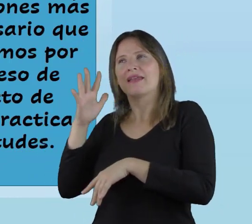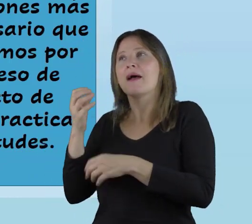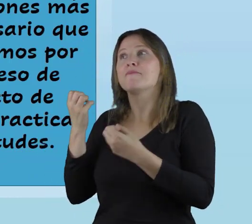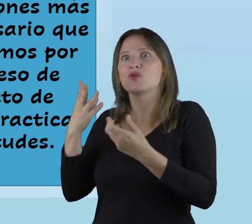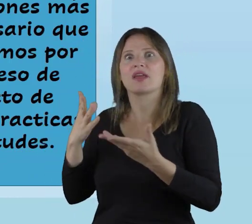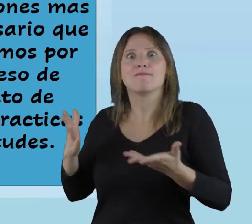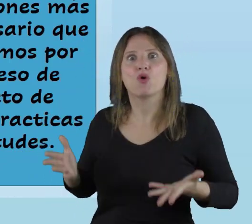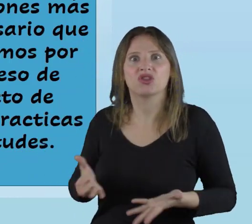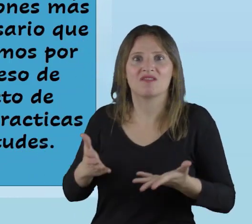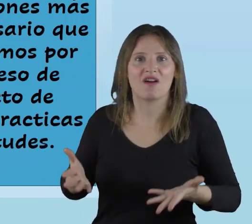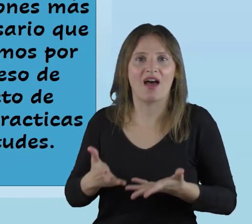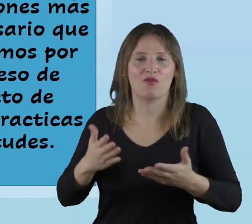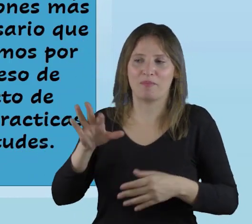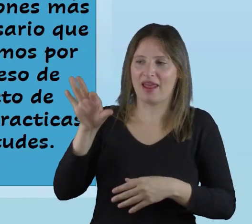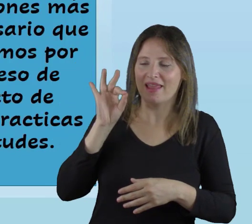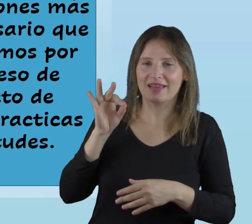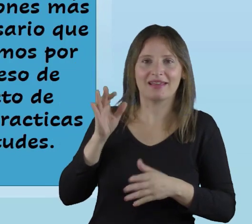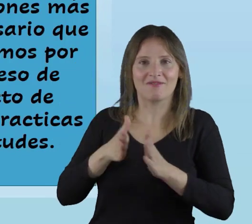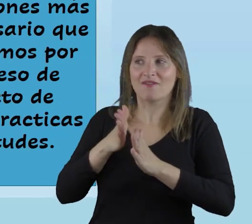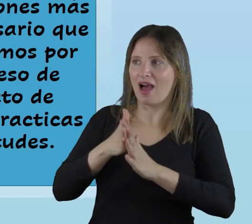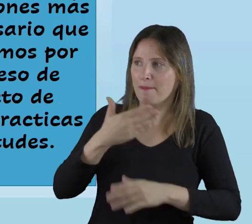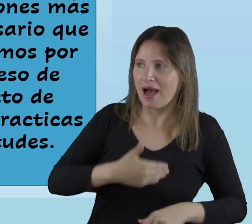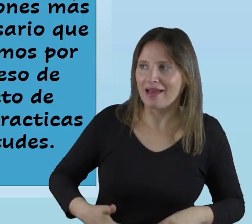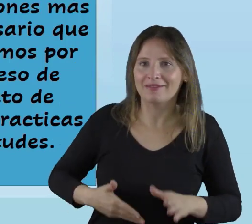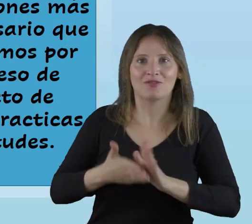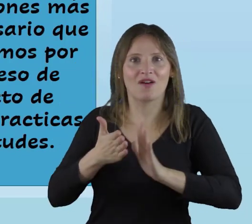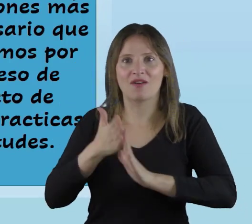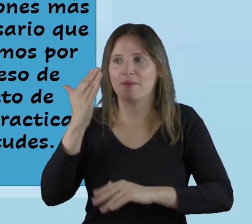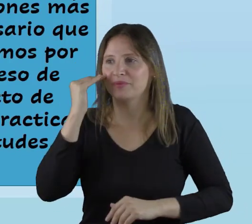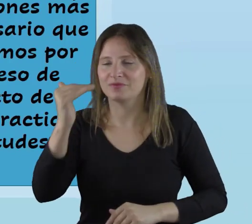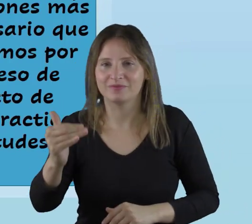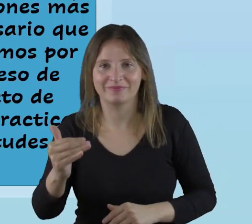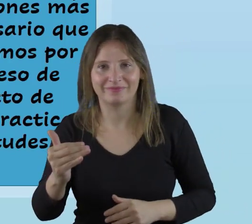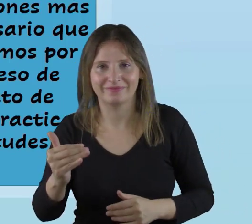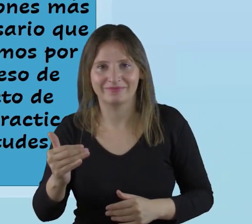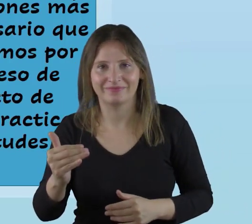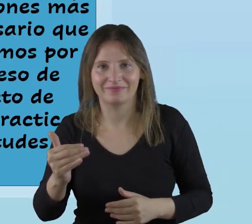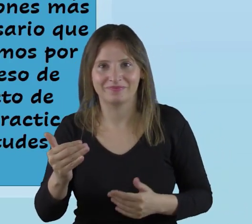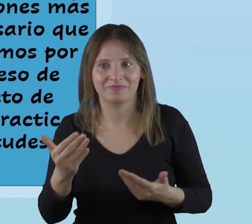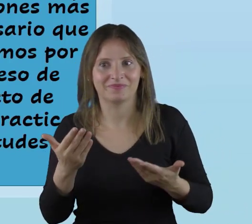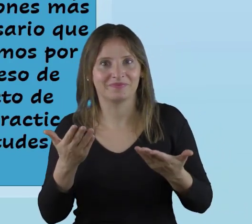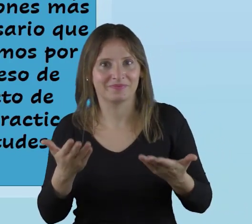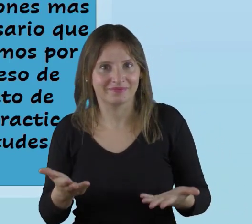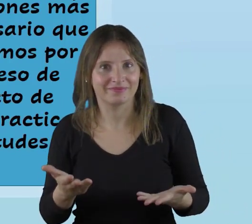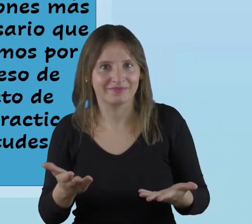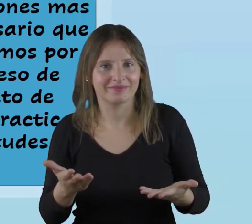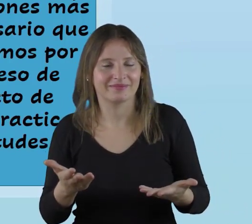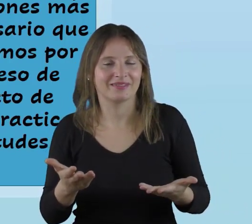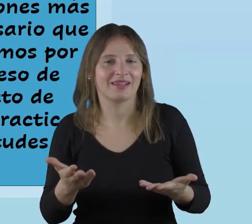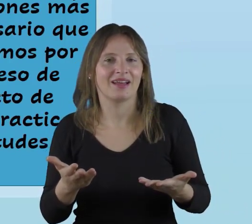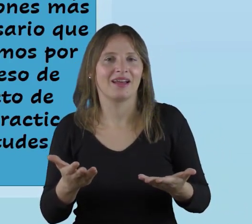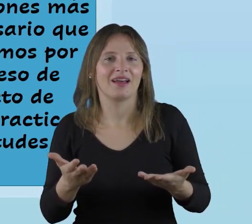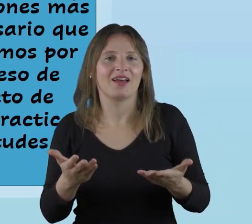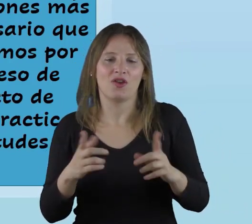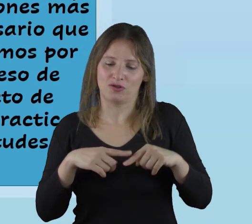reflexión esa motivación que tuvimos para ser maestros para ser docentes